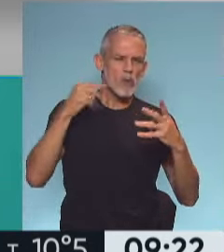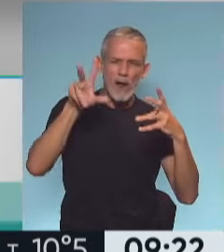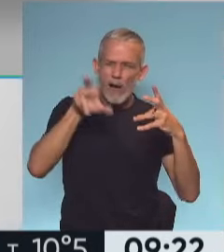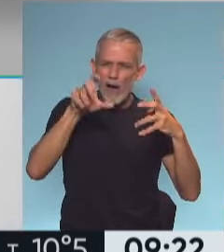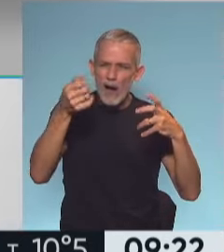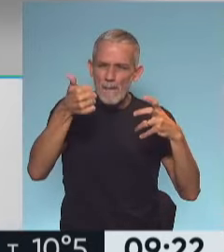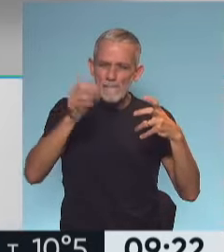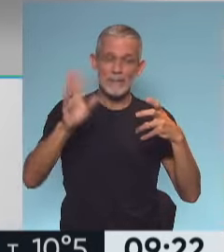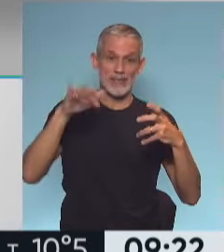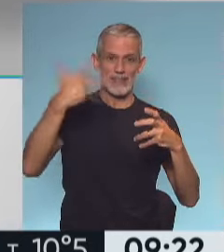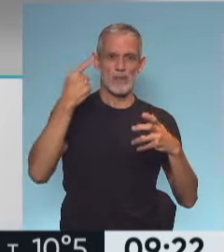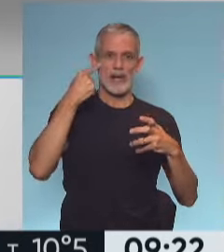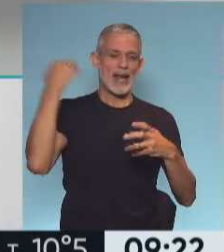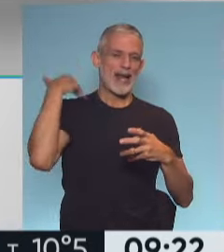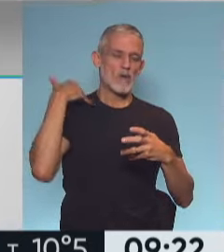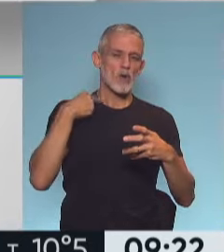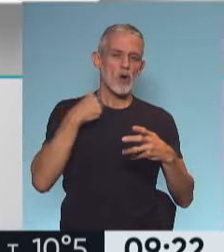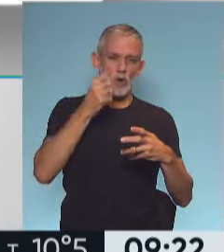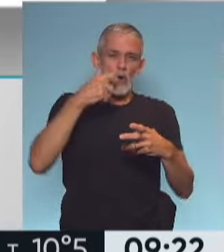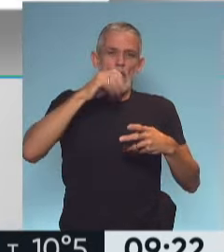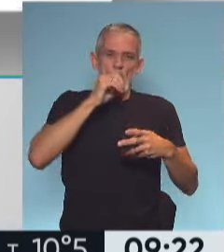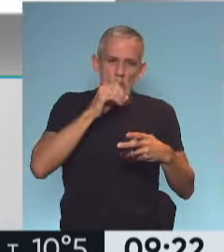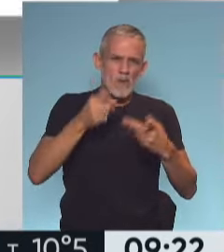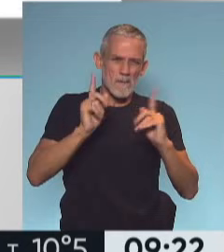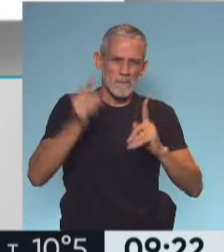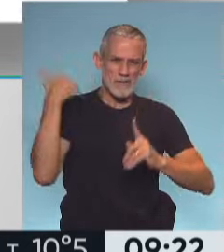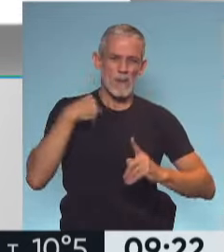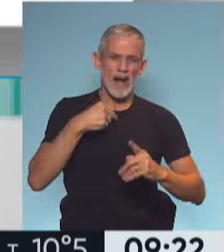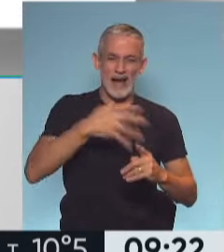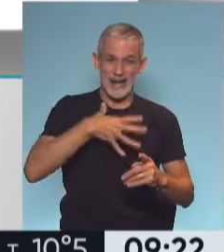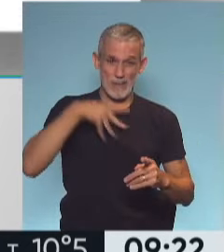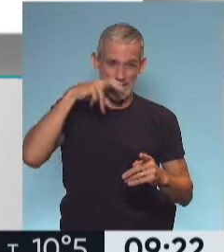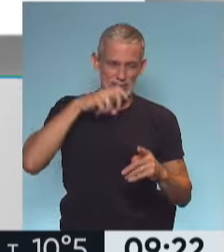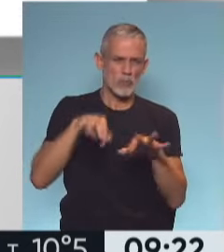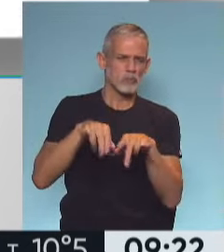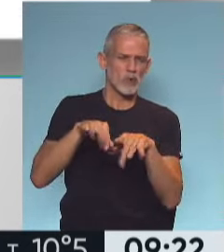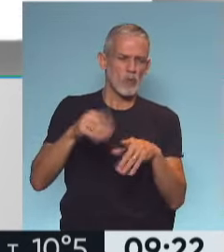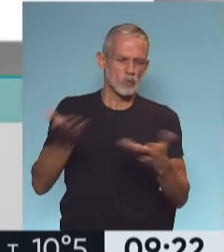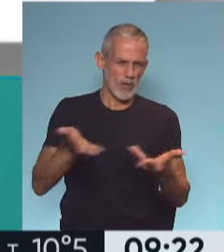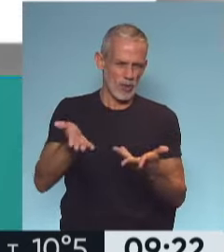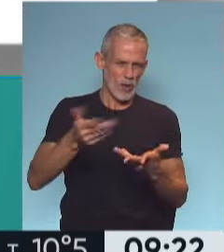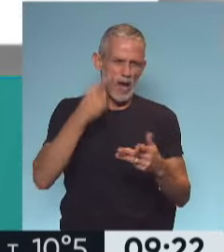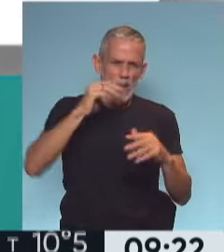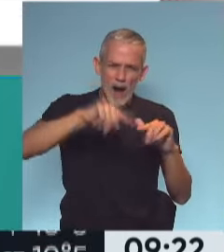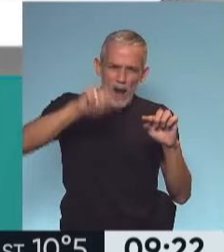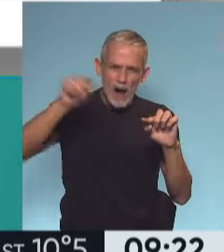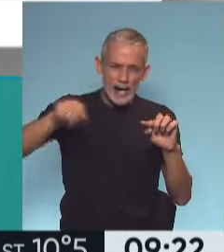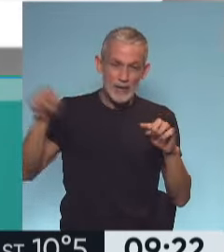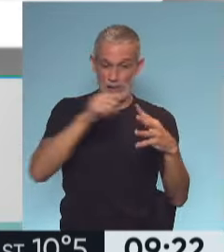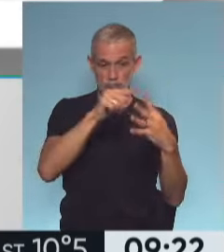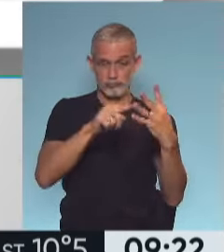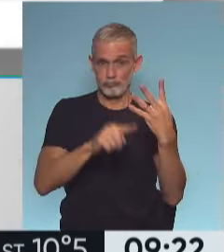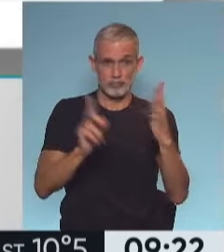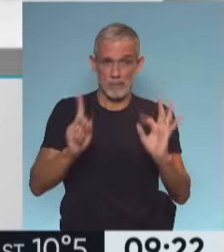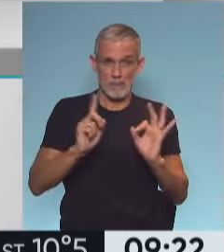eventualmente después el neumonólogo le hará una espirometría, que es un examen funcional respiratorio computarizado. O sea, mínimamente esos son los estudios